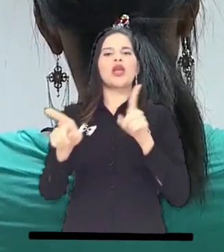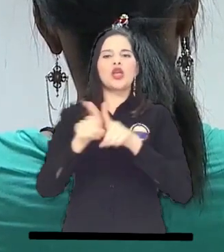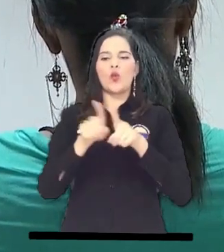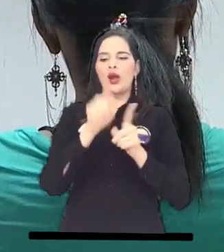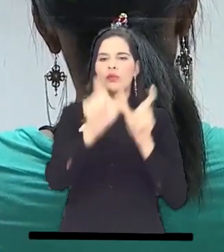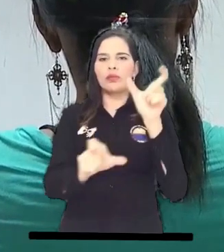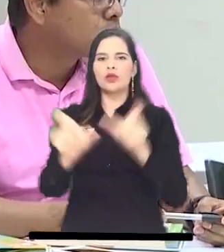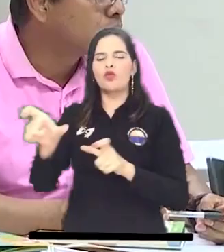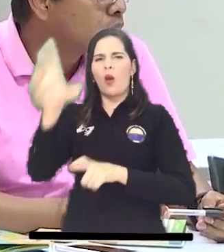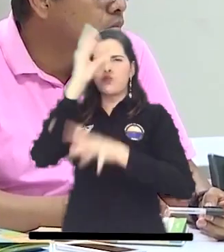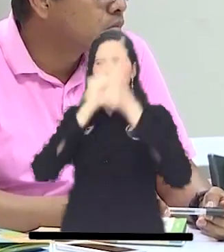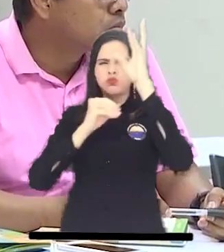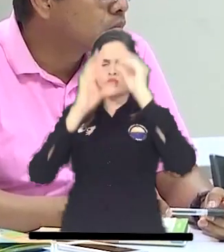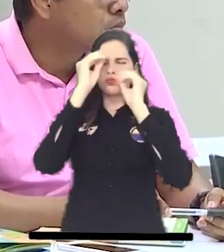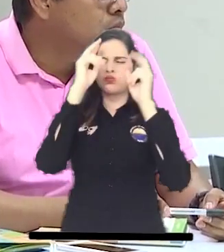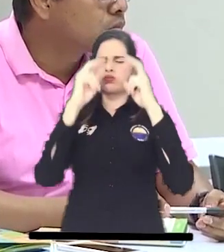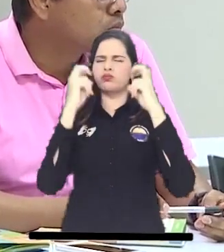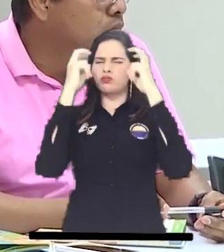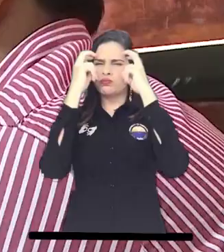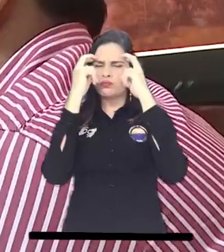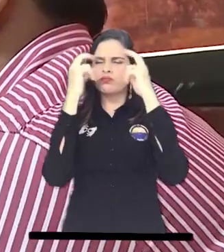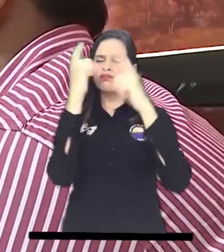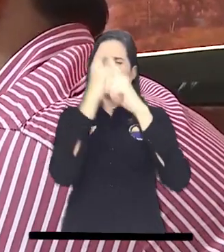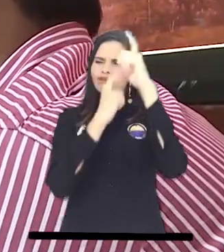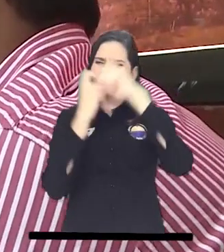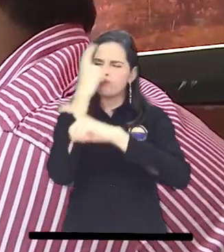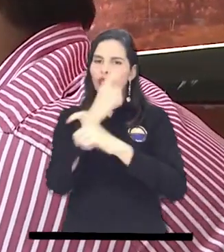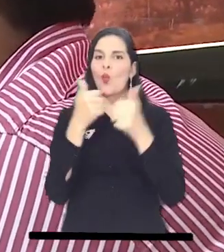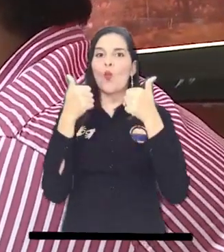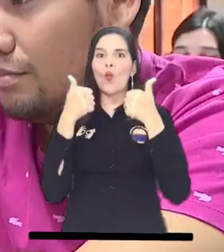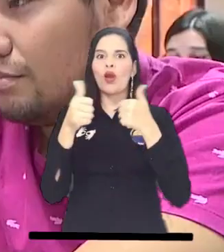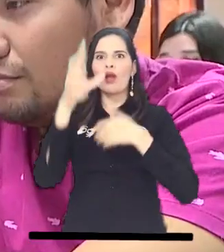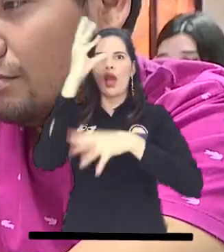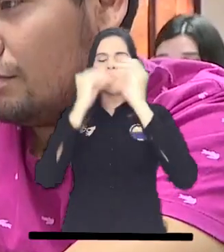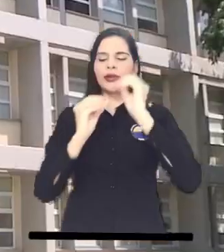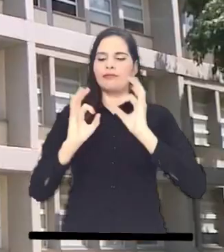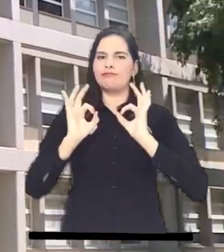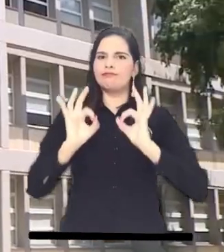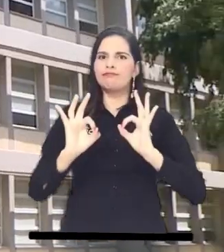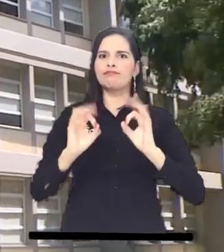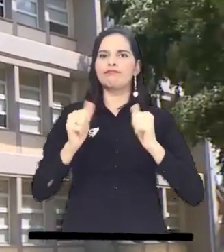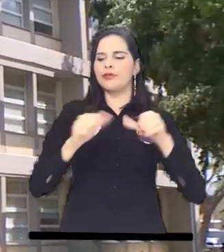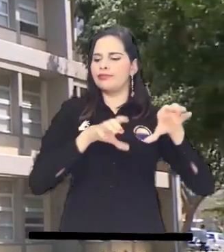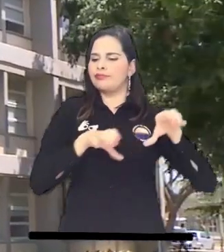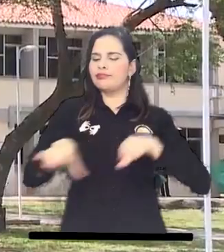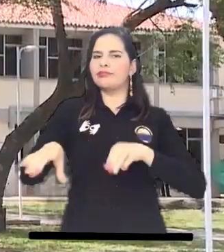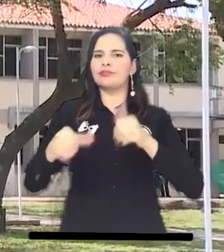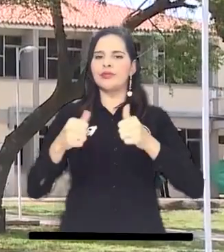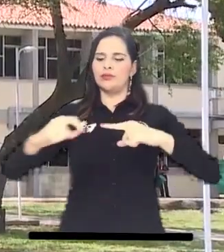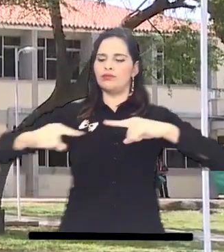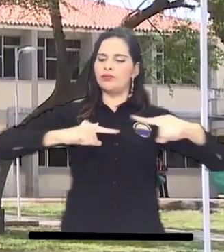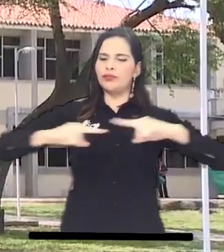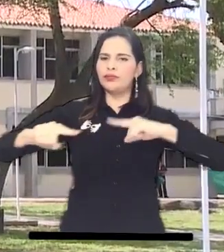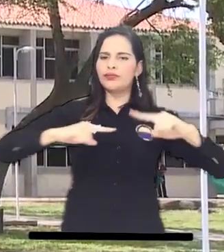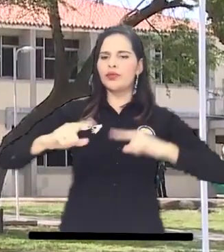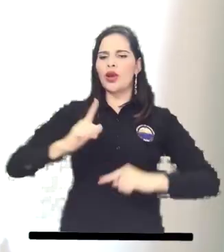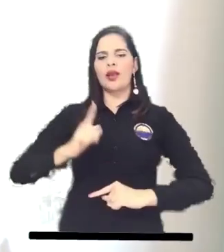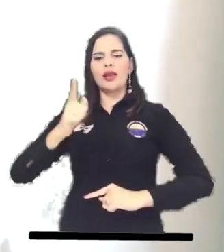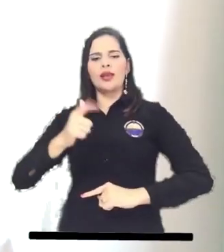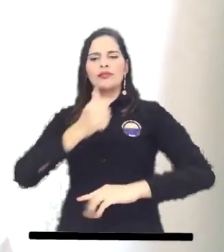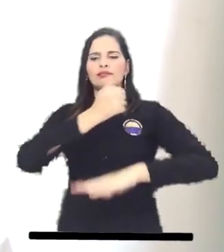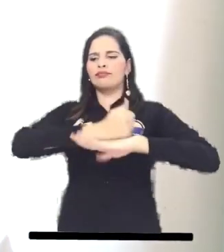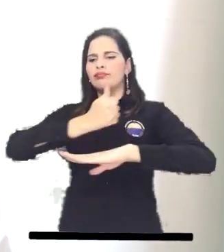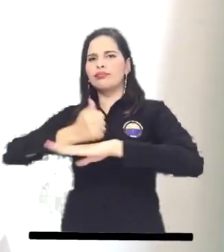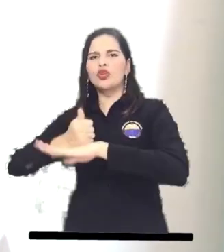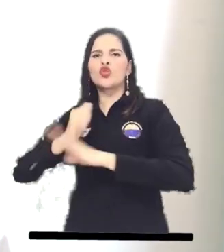especialización conocimientos científicos, reflexiones, buenas prácticas y mayores capacidades de dirección